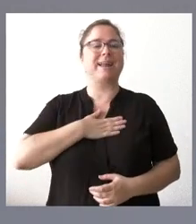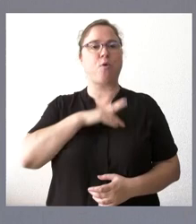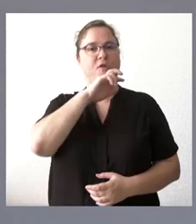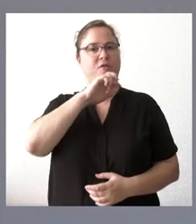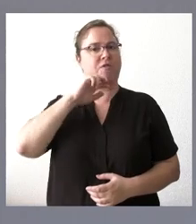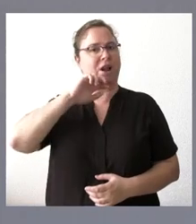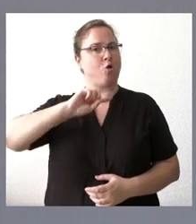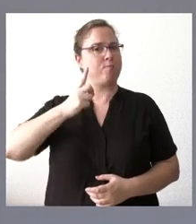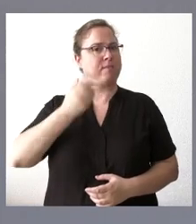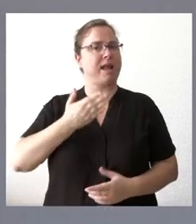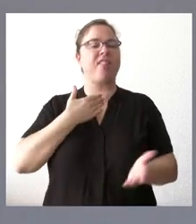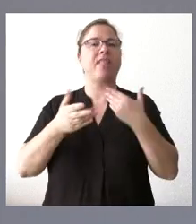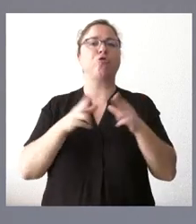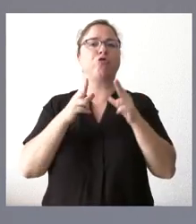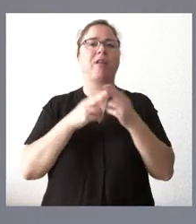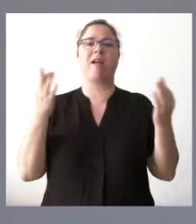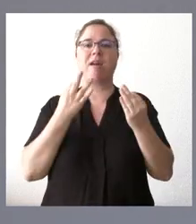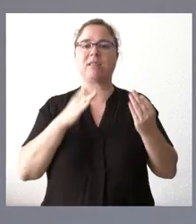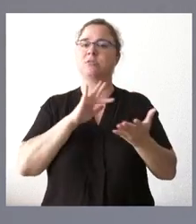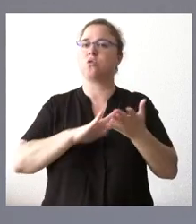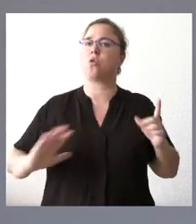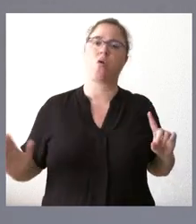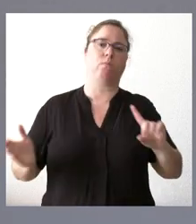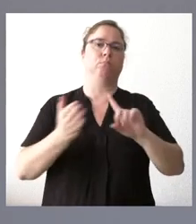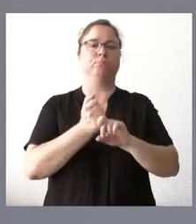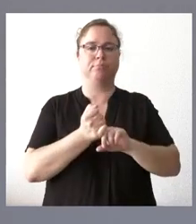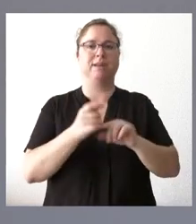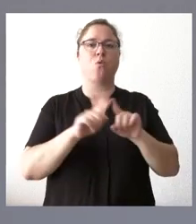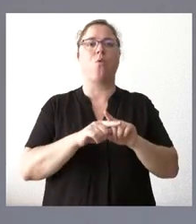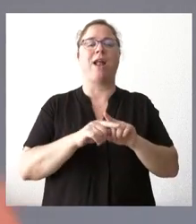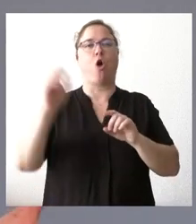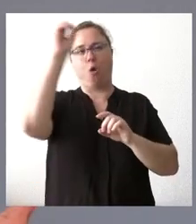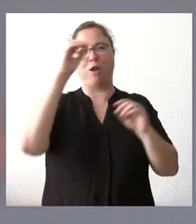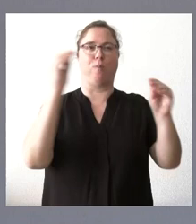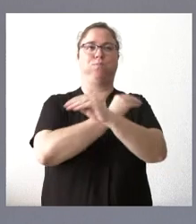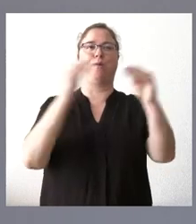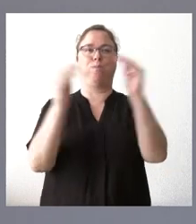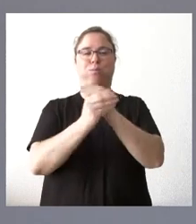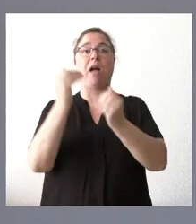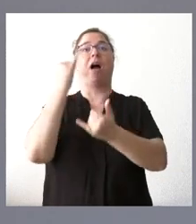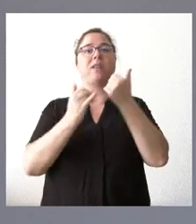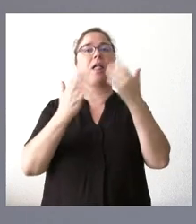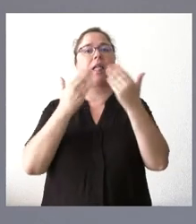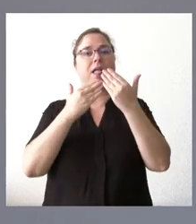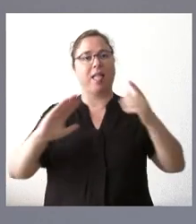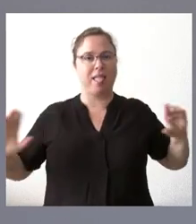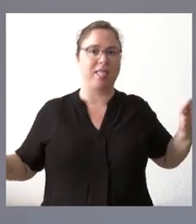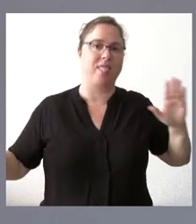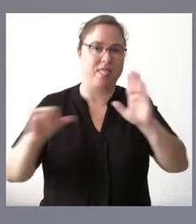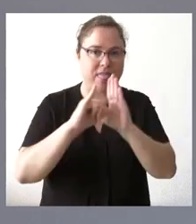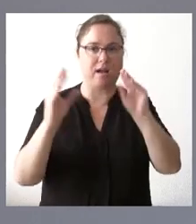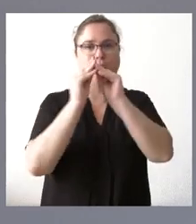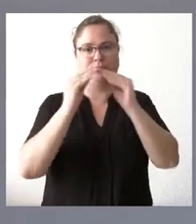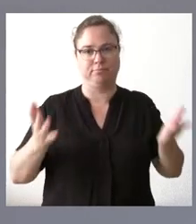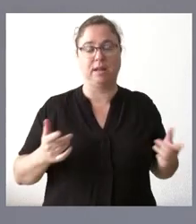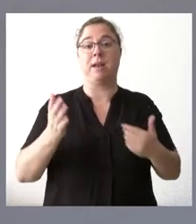que puede tener el diálogo social es que es alcanzar acuerdos entre posiciones distantes, entre puntos de vista diferentes. Para hablar entre